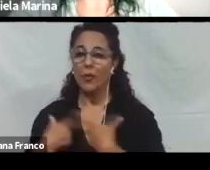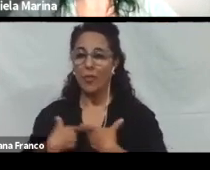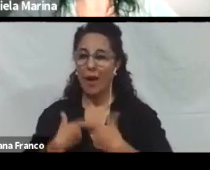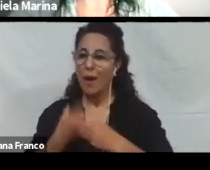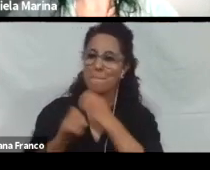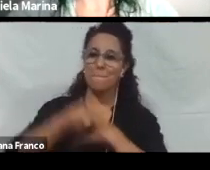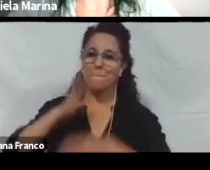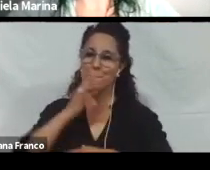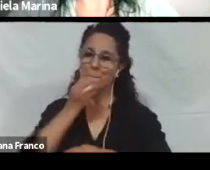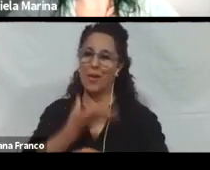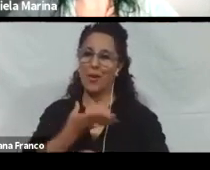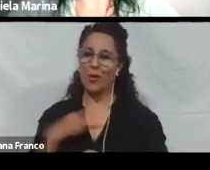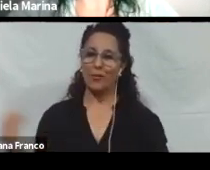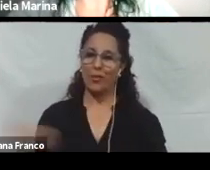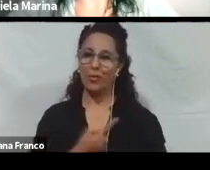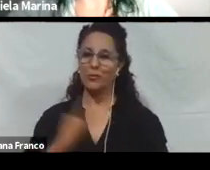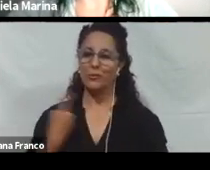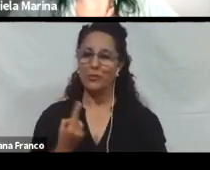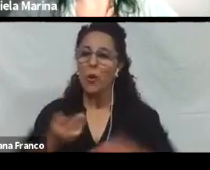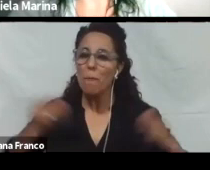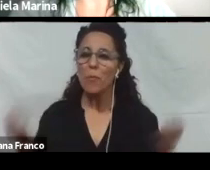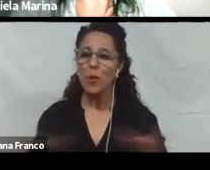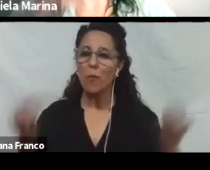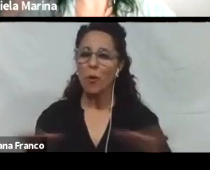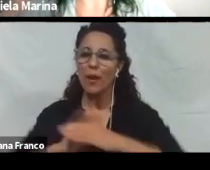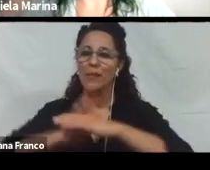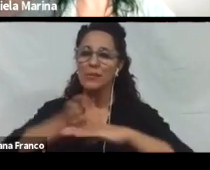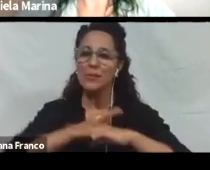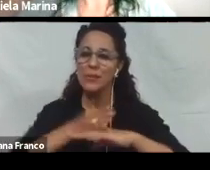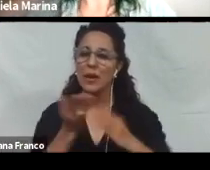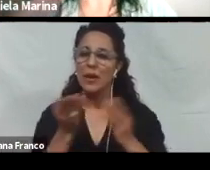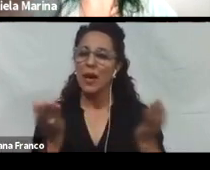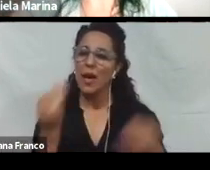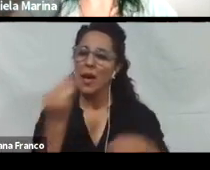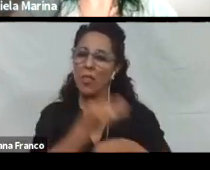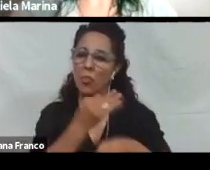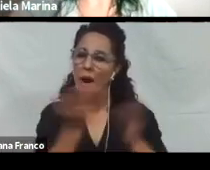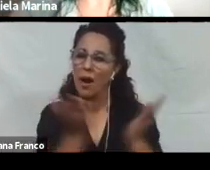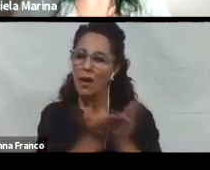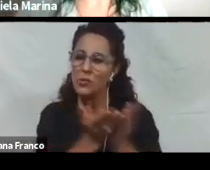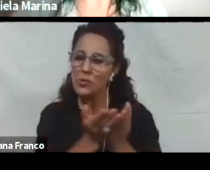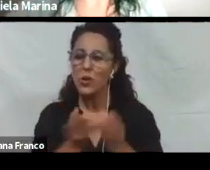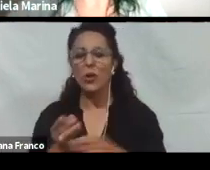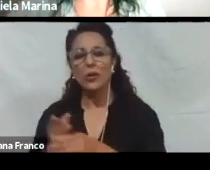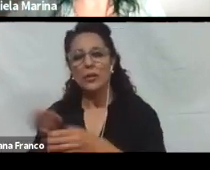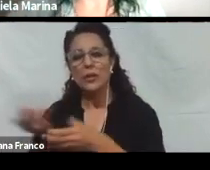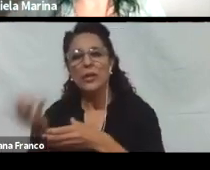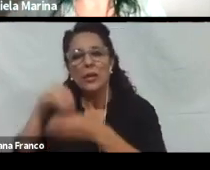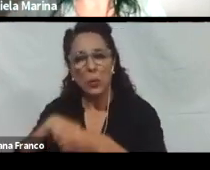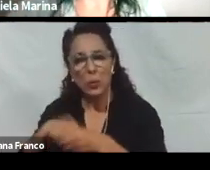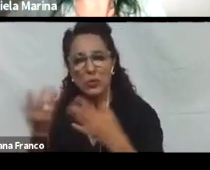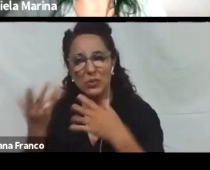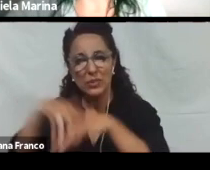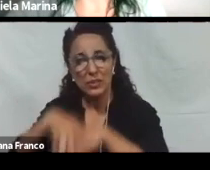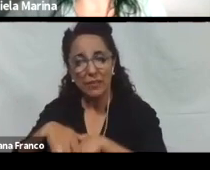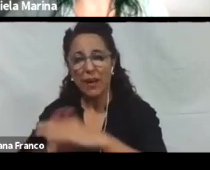Por último. Debemos promover. La accesibilidad. Y la educación inclusiva. Ella es la puerta de entrada. A los